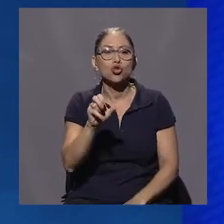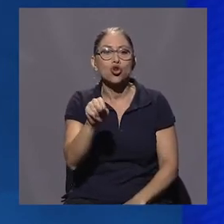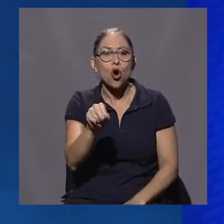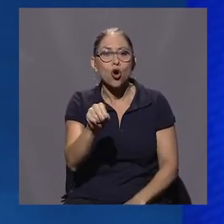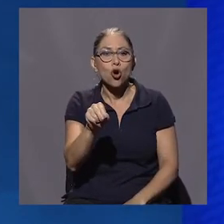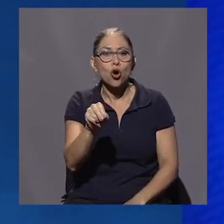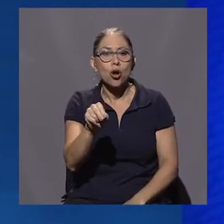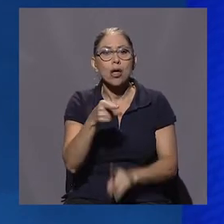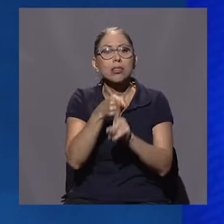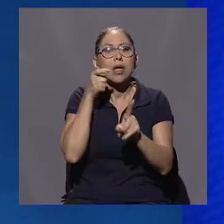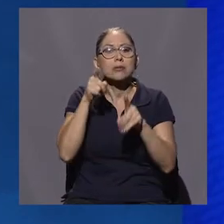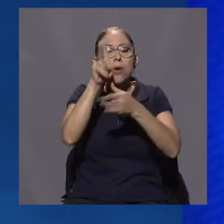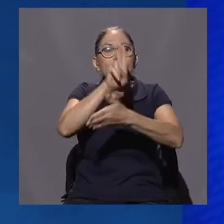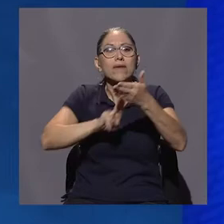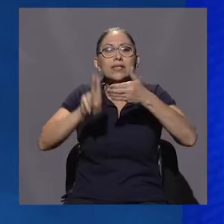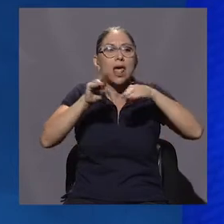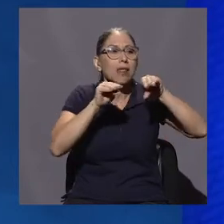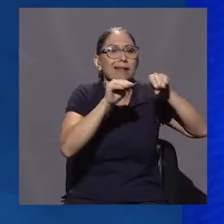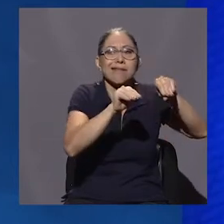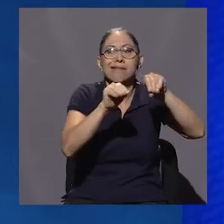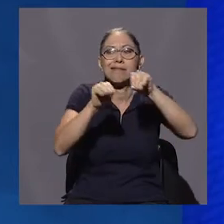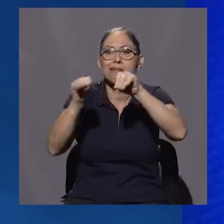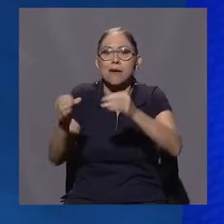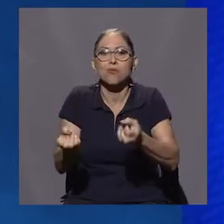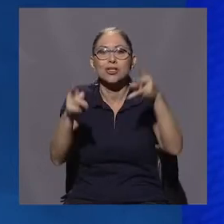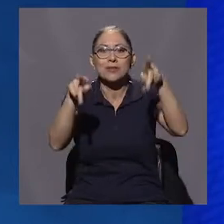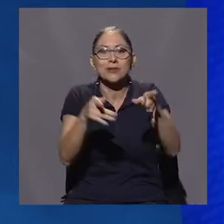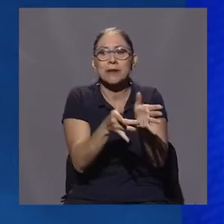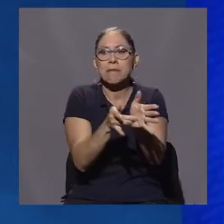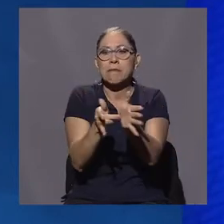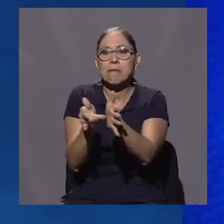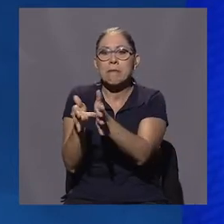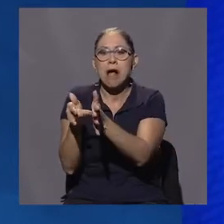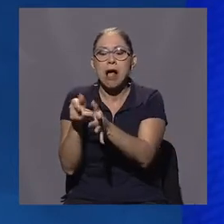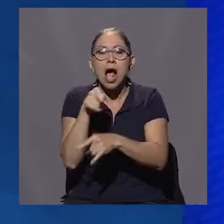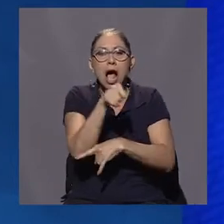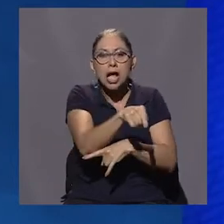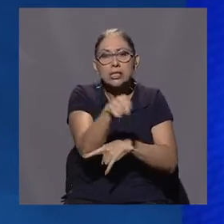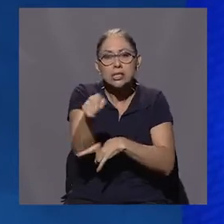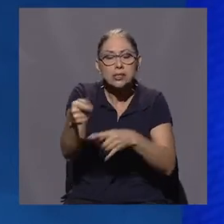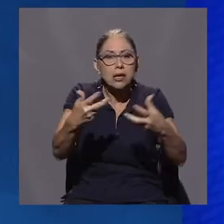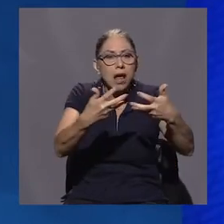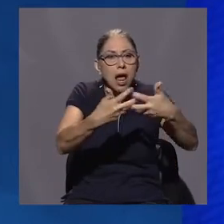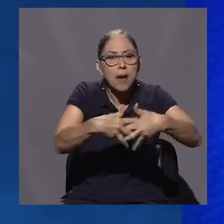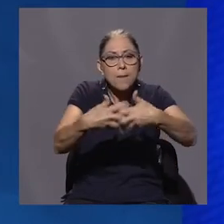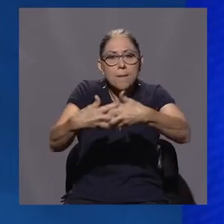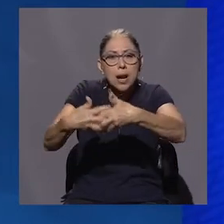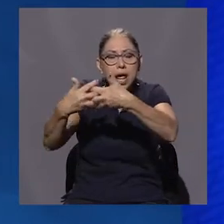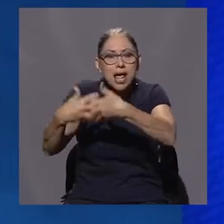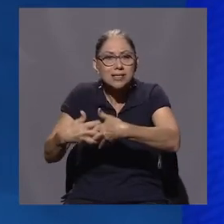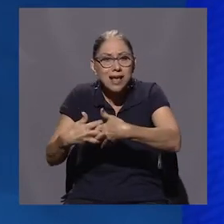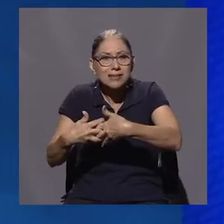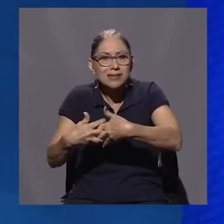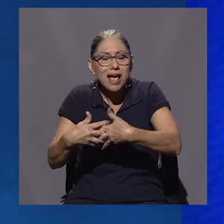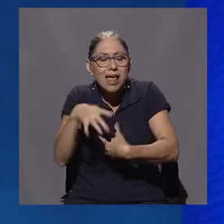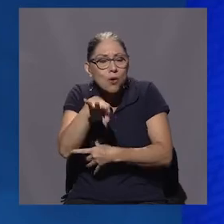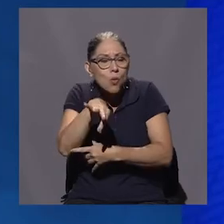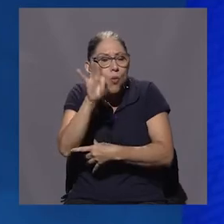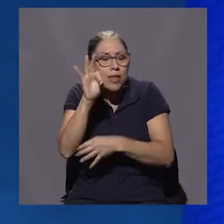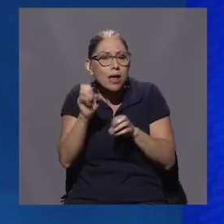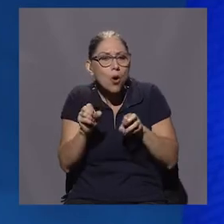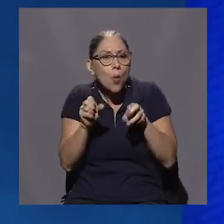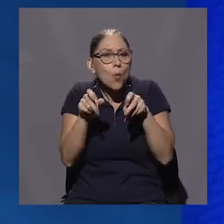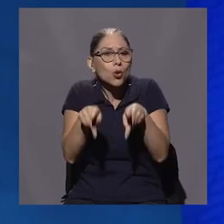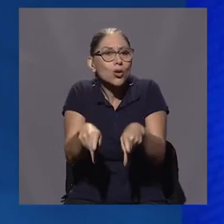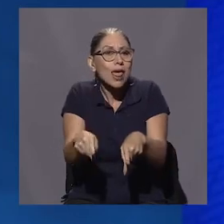personas, y que son portillos que las empresas han podido encontrarse, don Oscar, para de algún